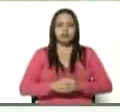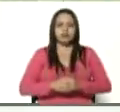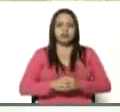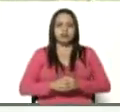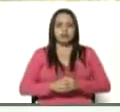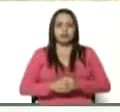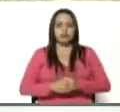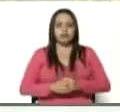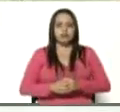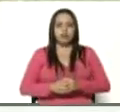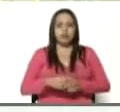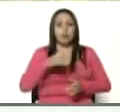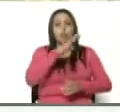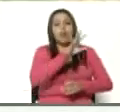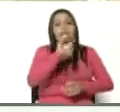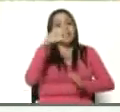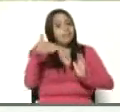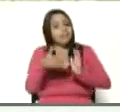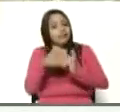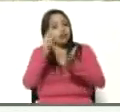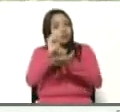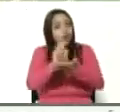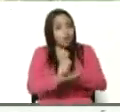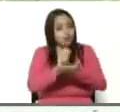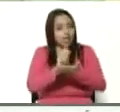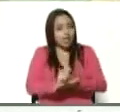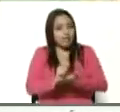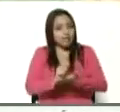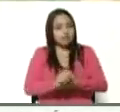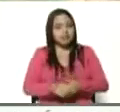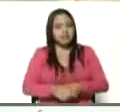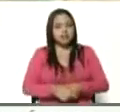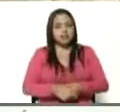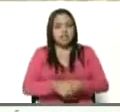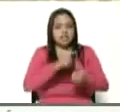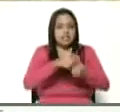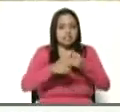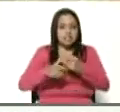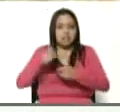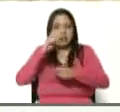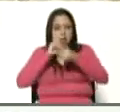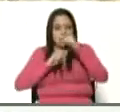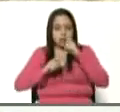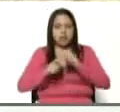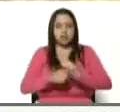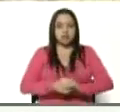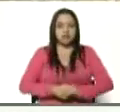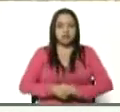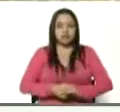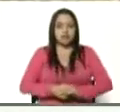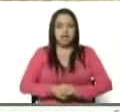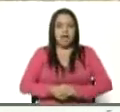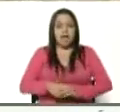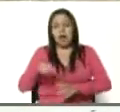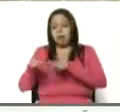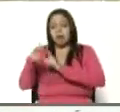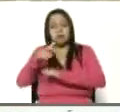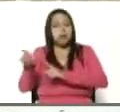40 mil toneladas de cebollita. Hay gente que no le gusta la cebolla,